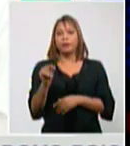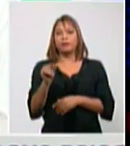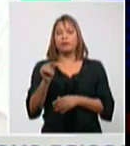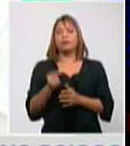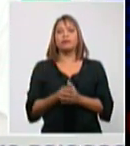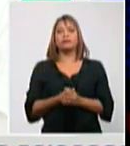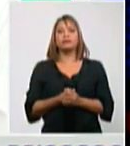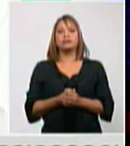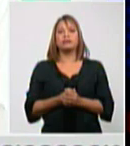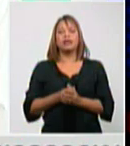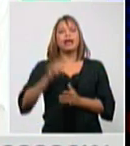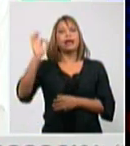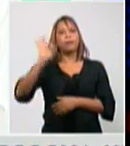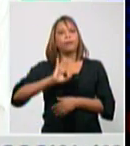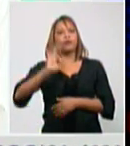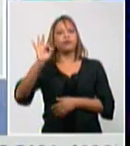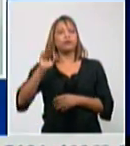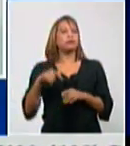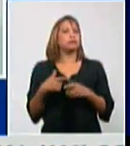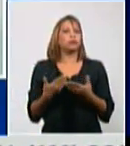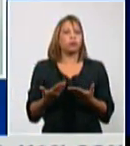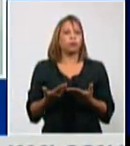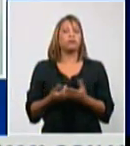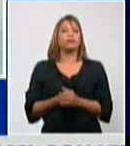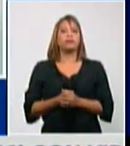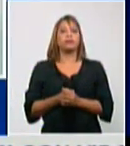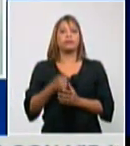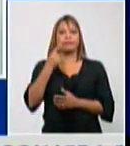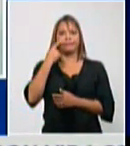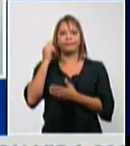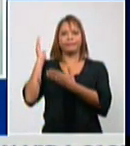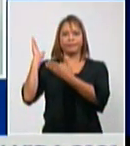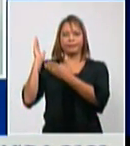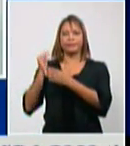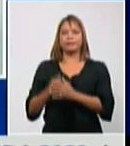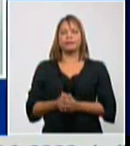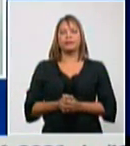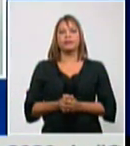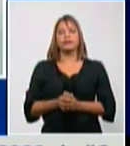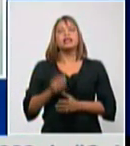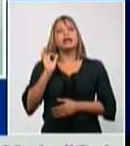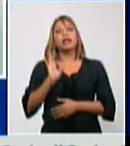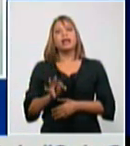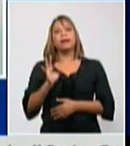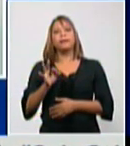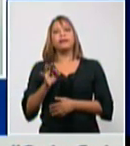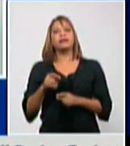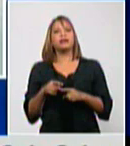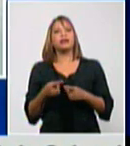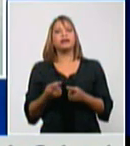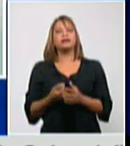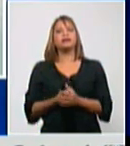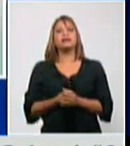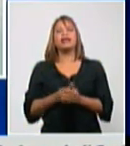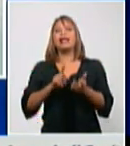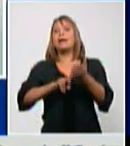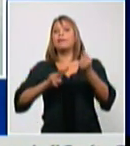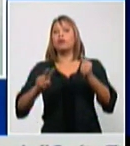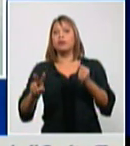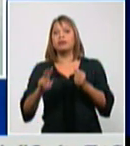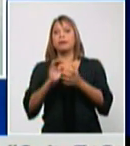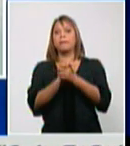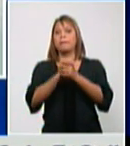tasas de incidencia pues realmente por 10.000 habitantes realmente la provincia de Mayabeque